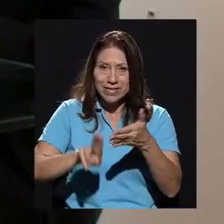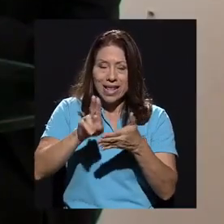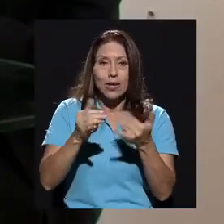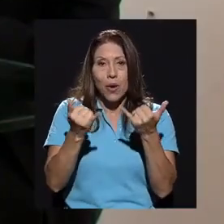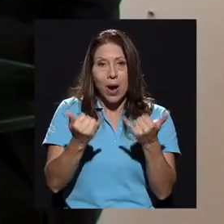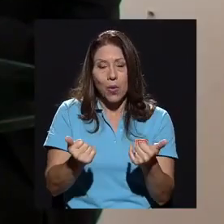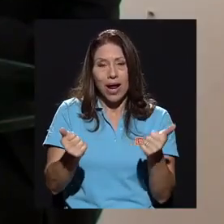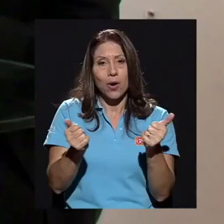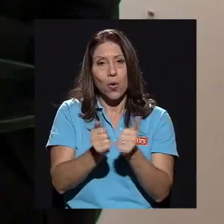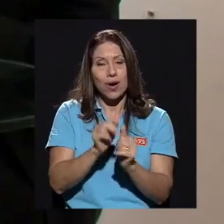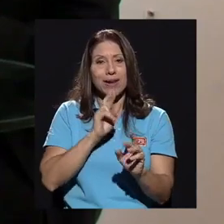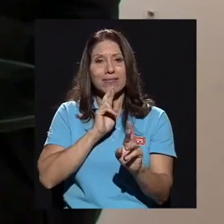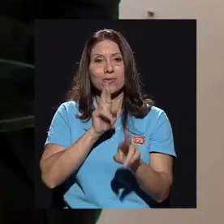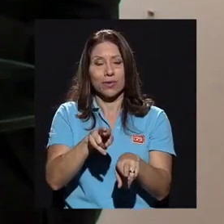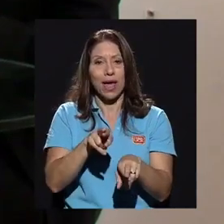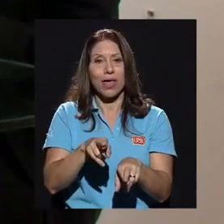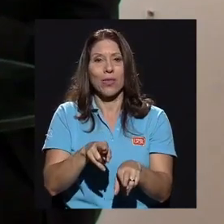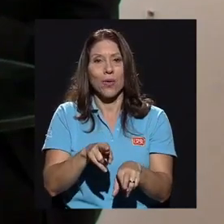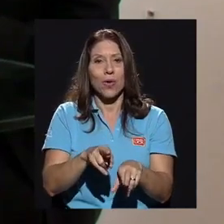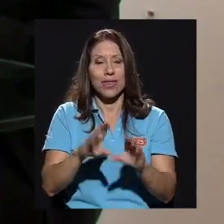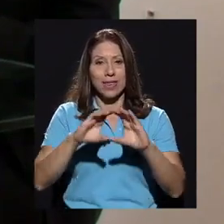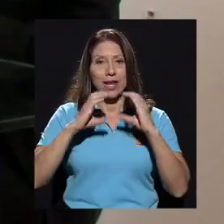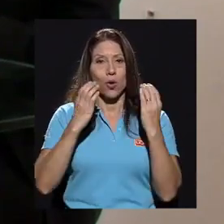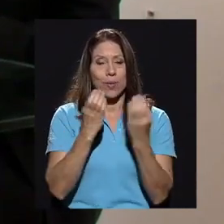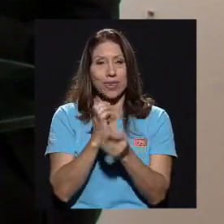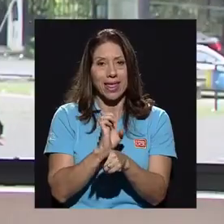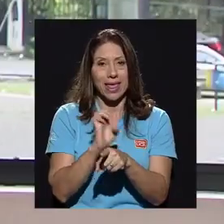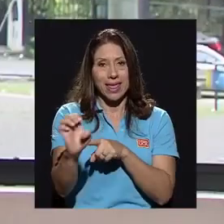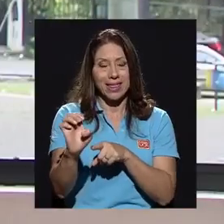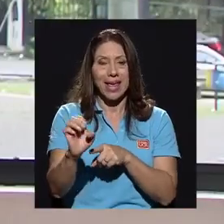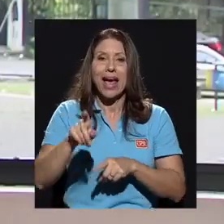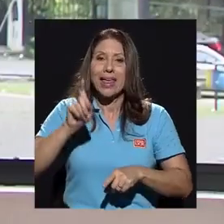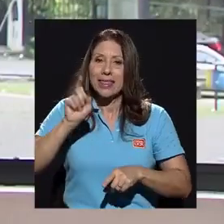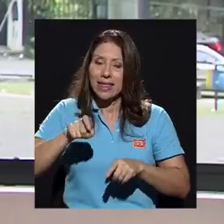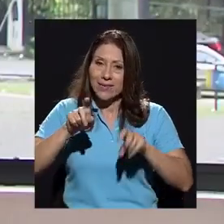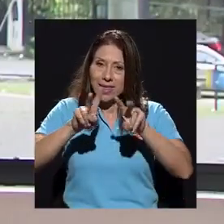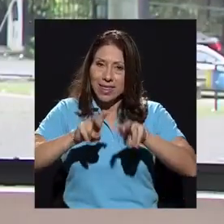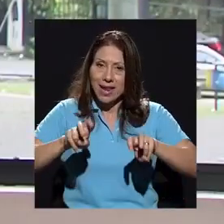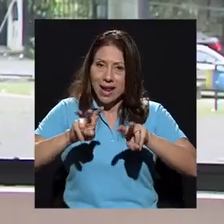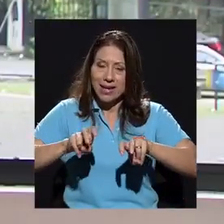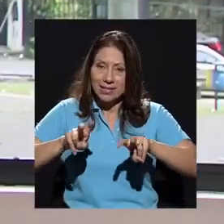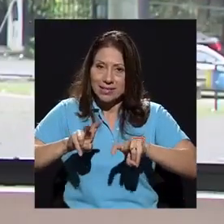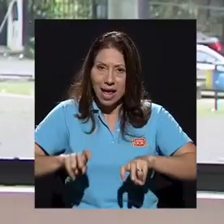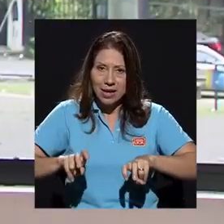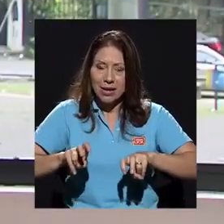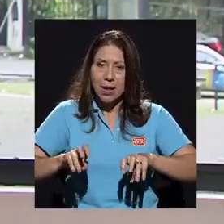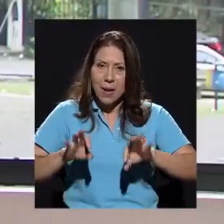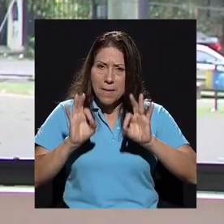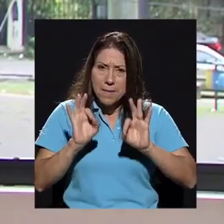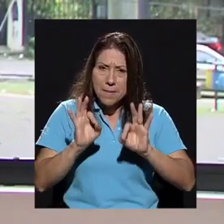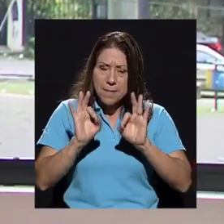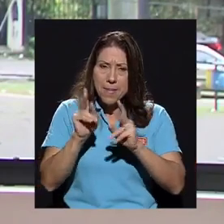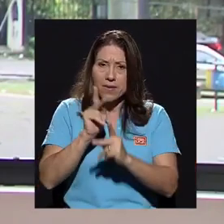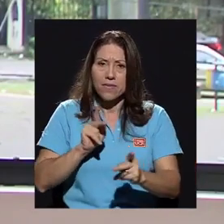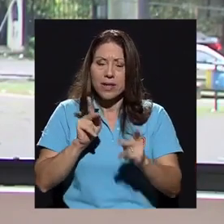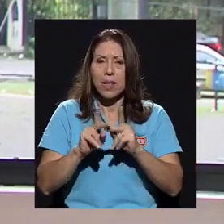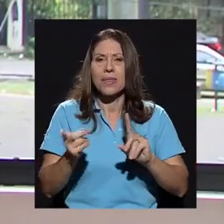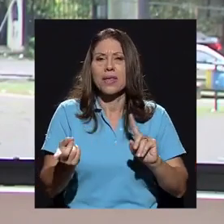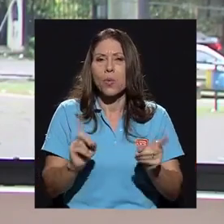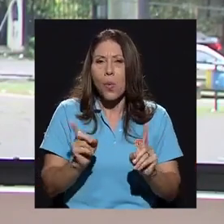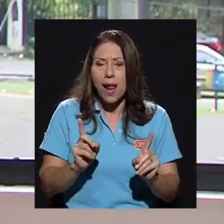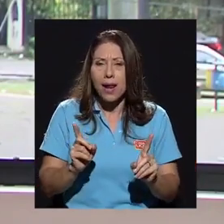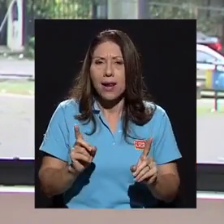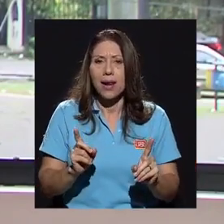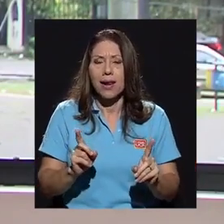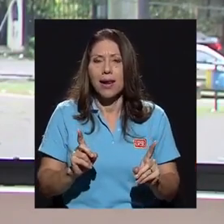con el resultado que está dando el Comité de Ética, tienen que analizar perfectamente cuál debería